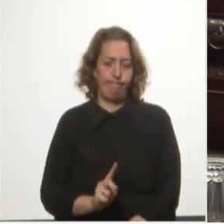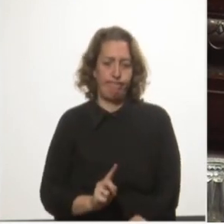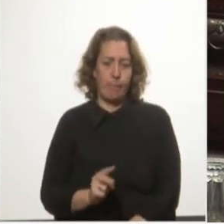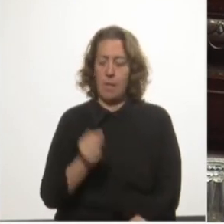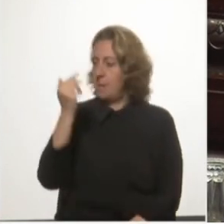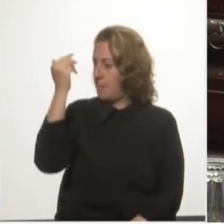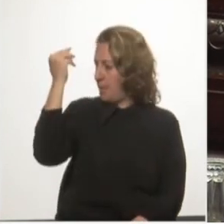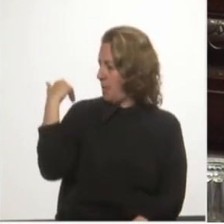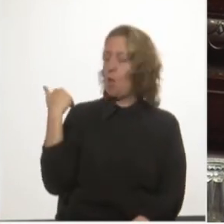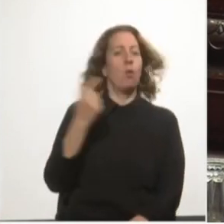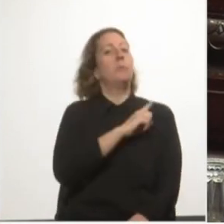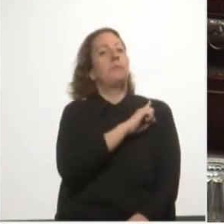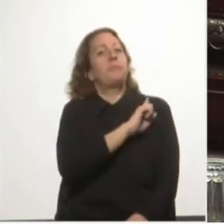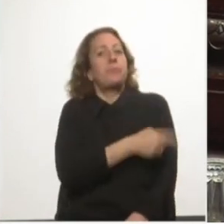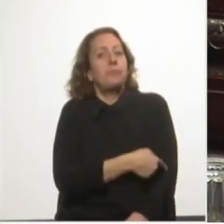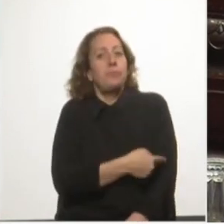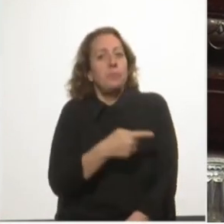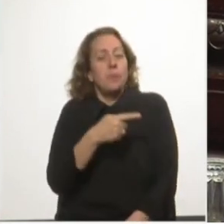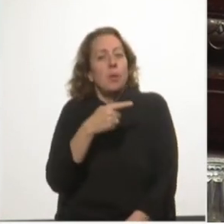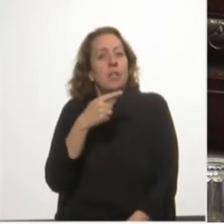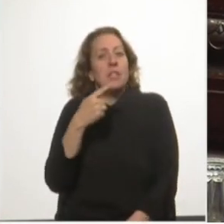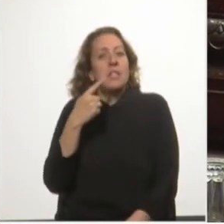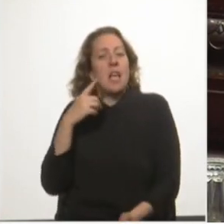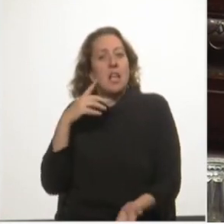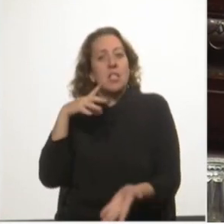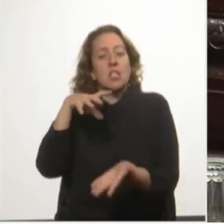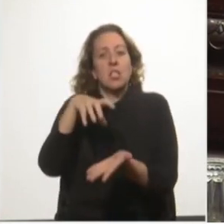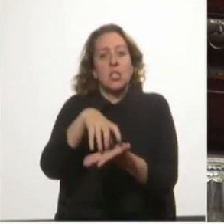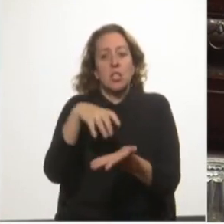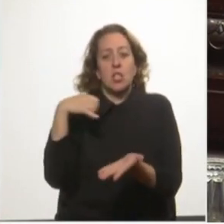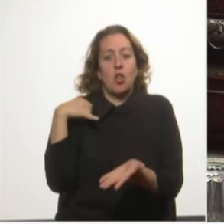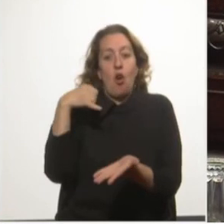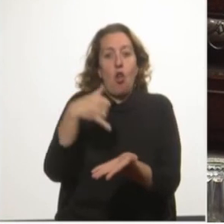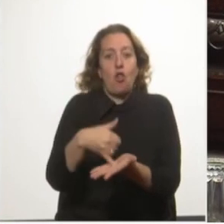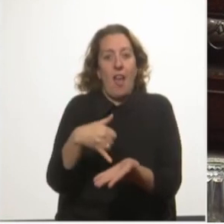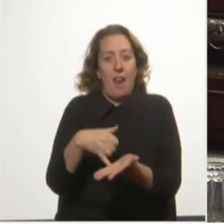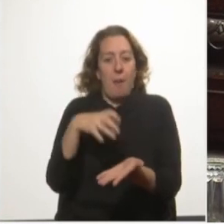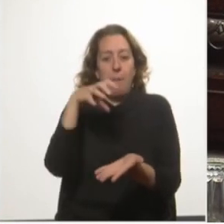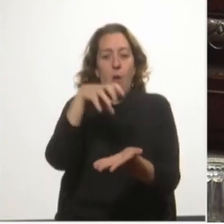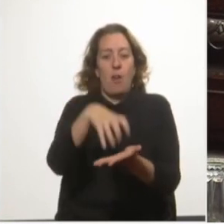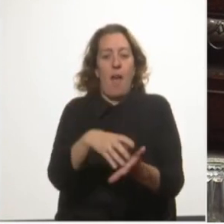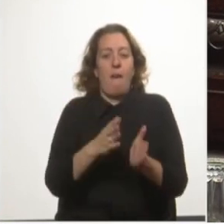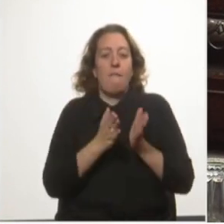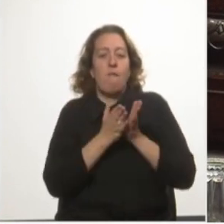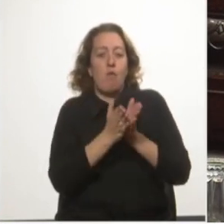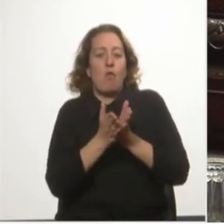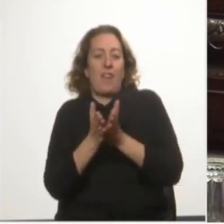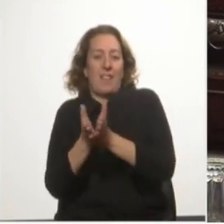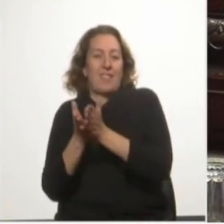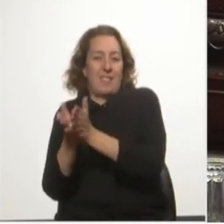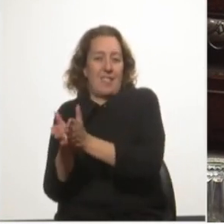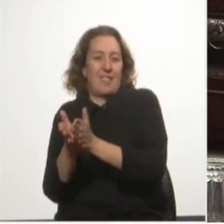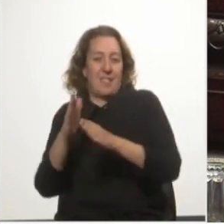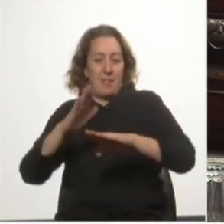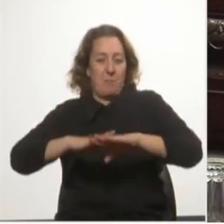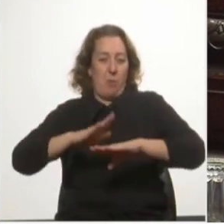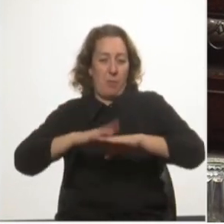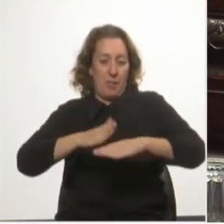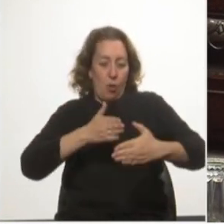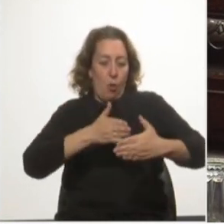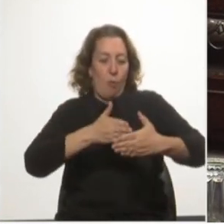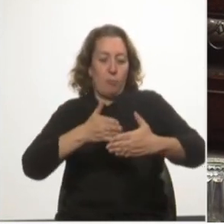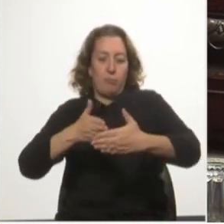coloniales ubicaban sus buques cañoneros a la entrada de los puertos, obligando así a las nobeles